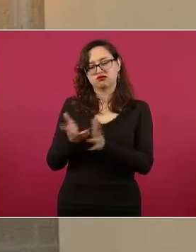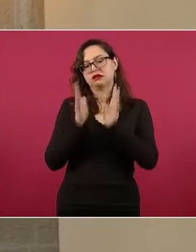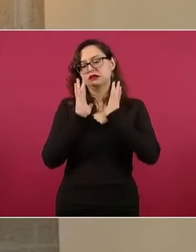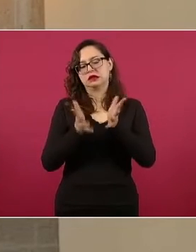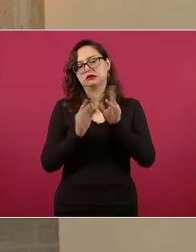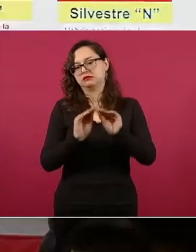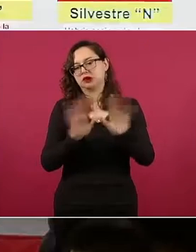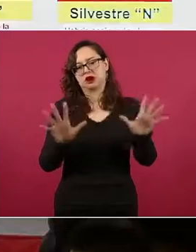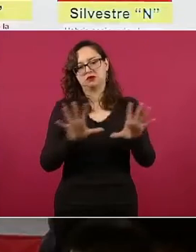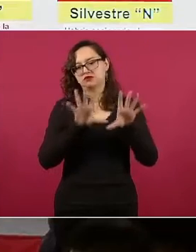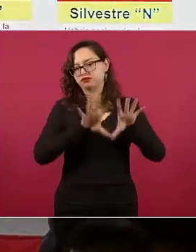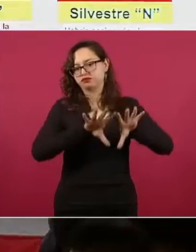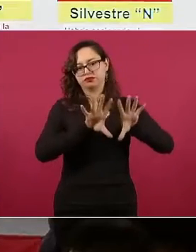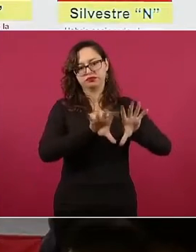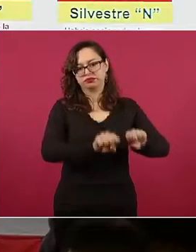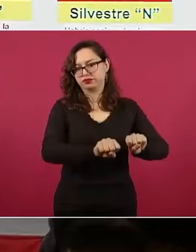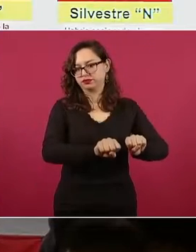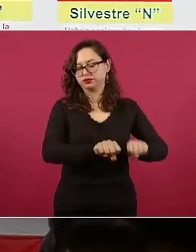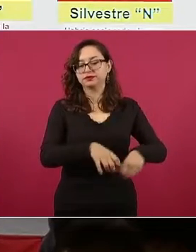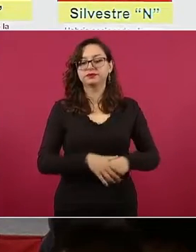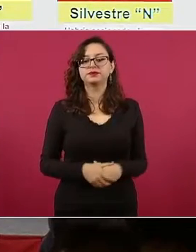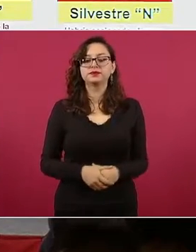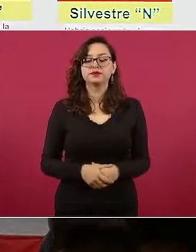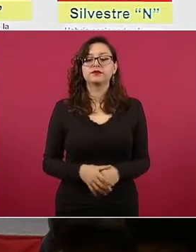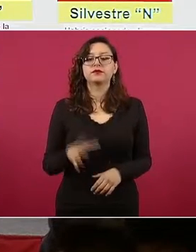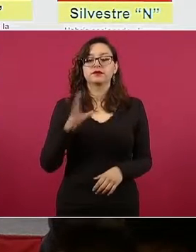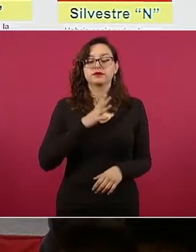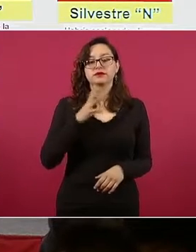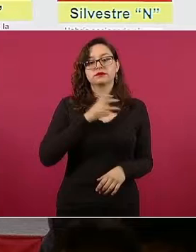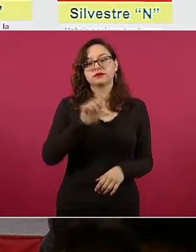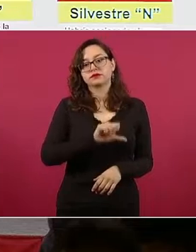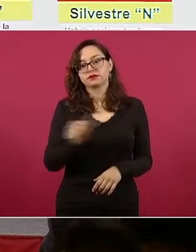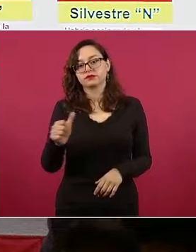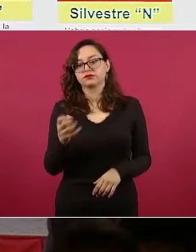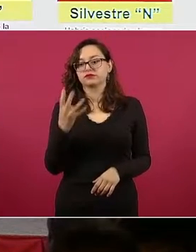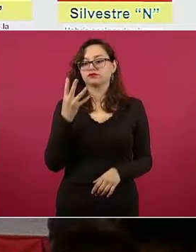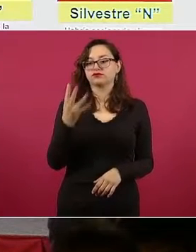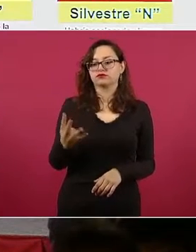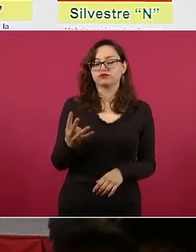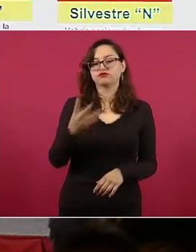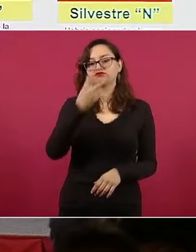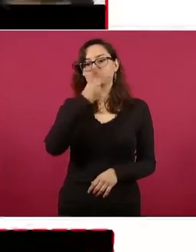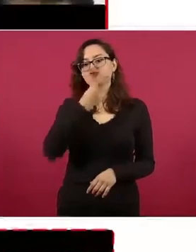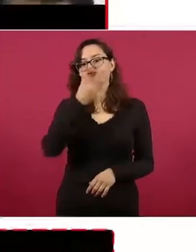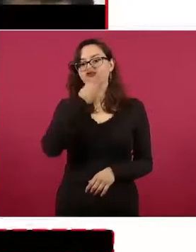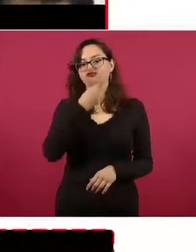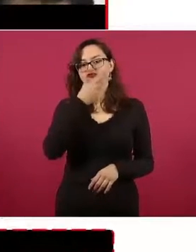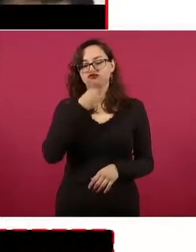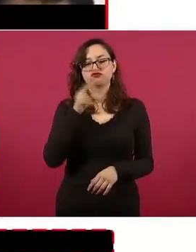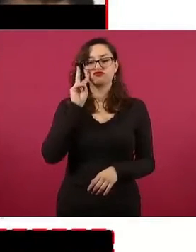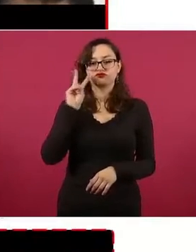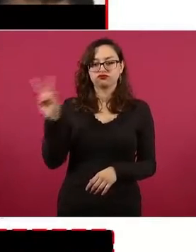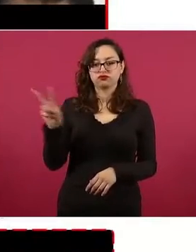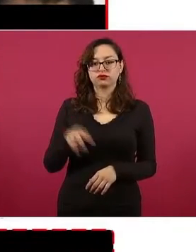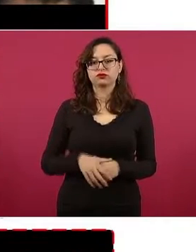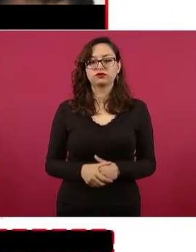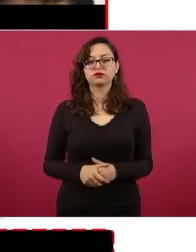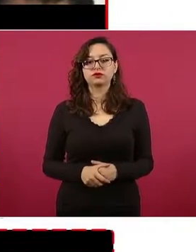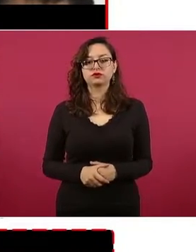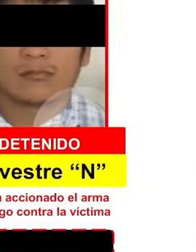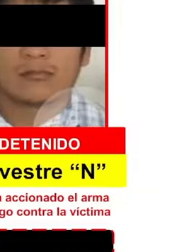Estos son los cuatro copartícipes, Javier N., quien planea el hecho delictivo